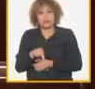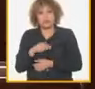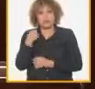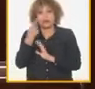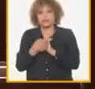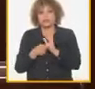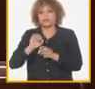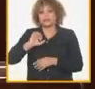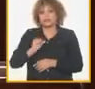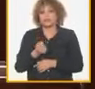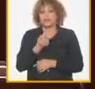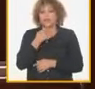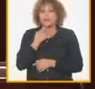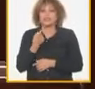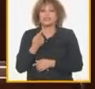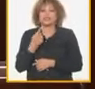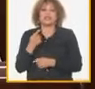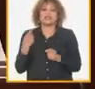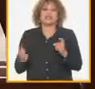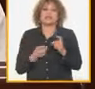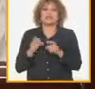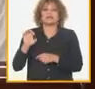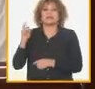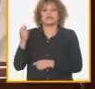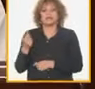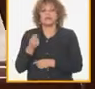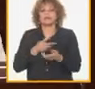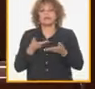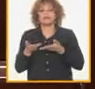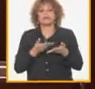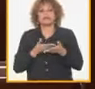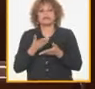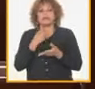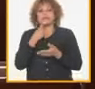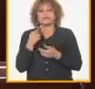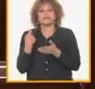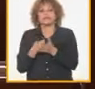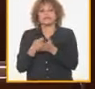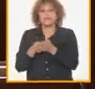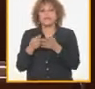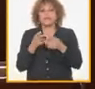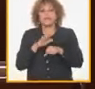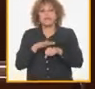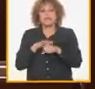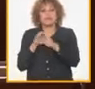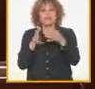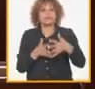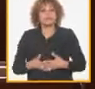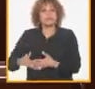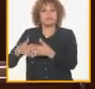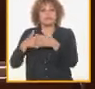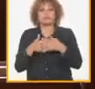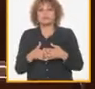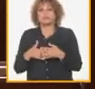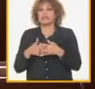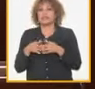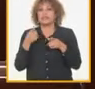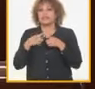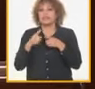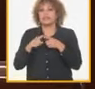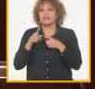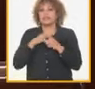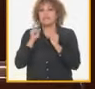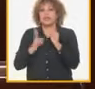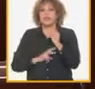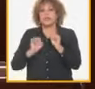recrudecimiento de la guerra económica comercial financiera y mediática del gobierno de los Estados Unidos y el deterioro de determinados valores morales